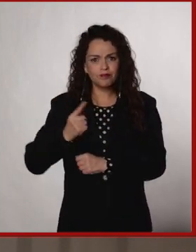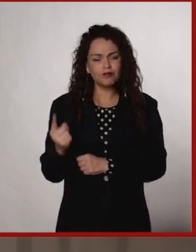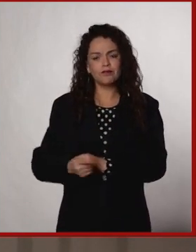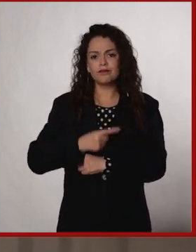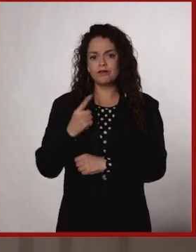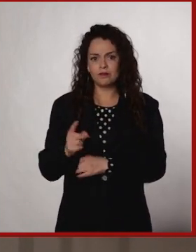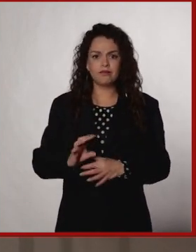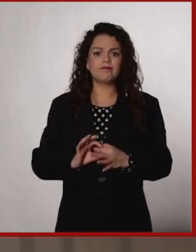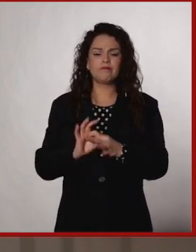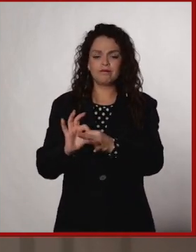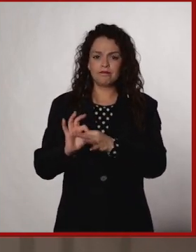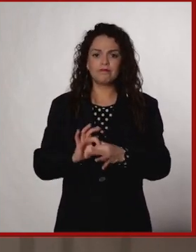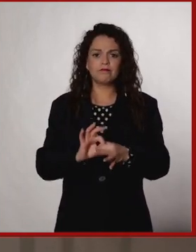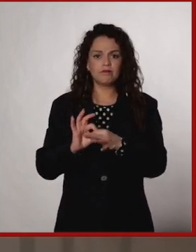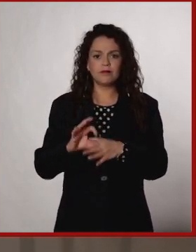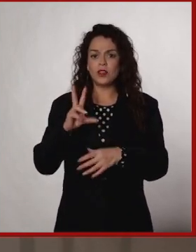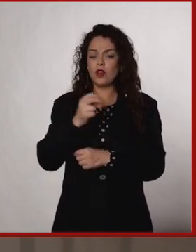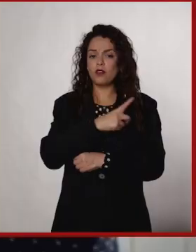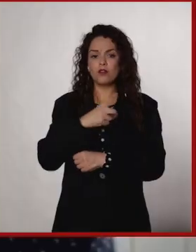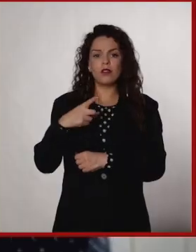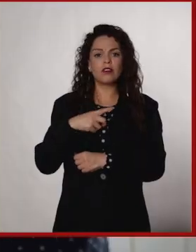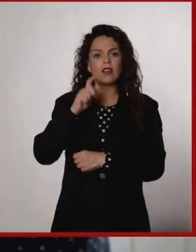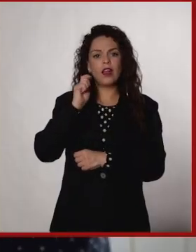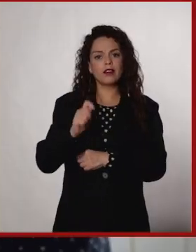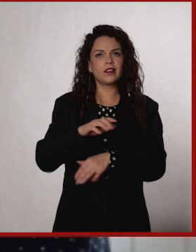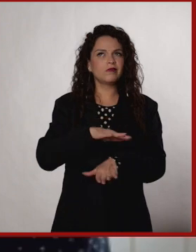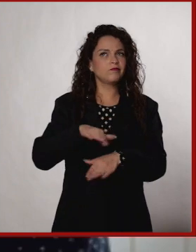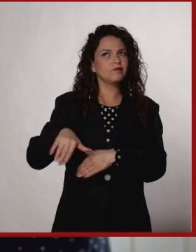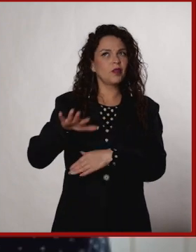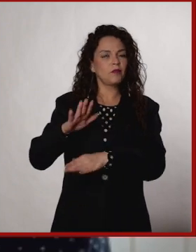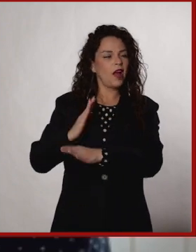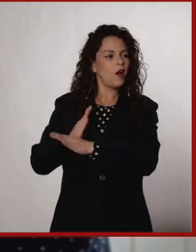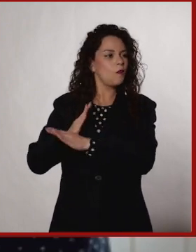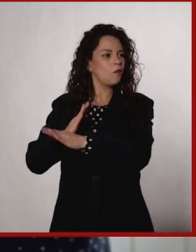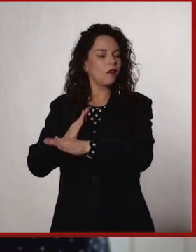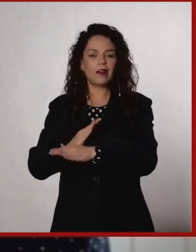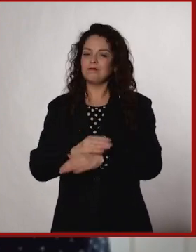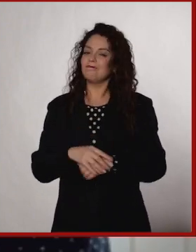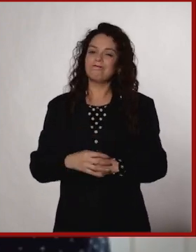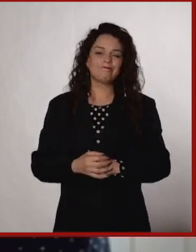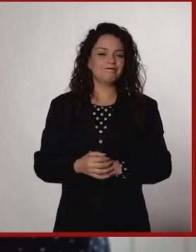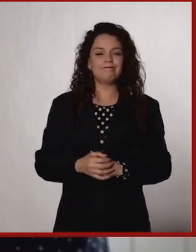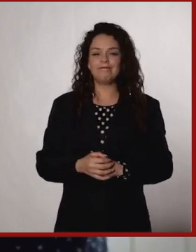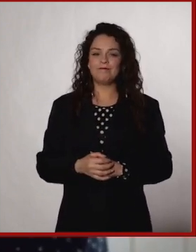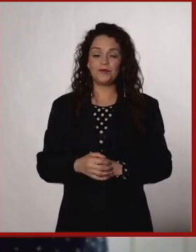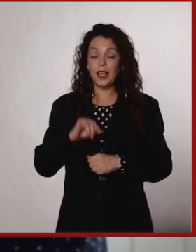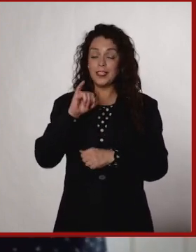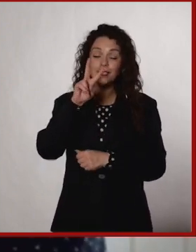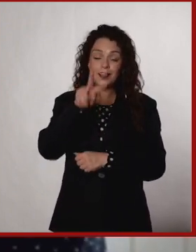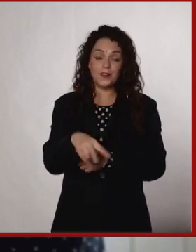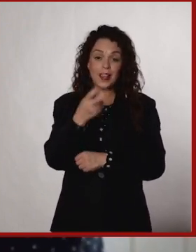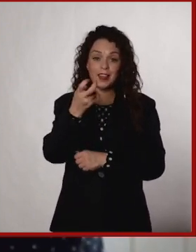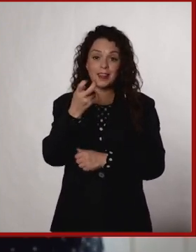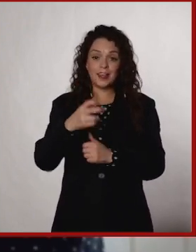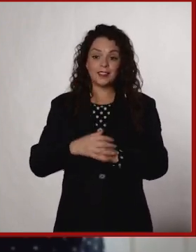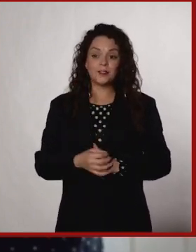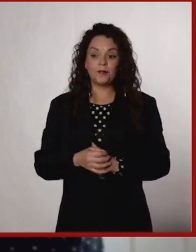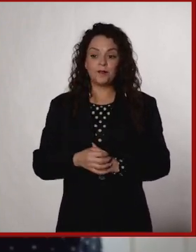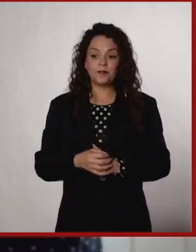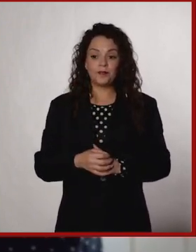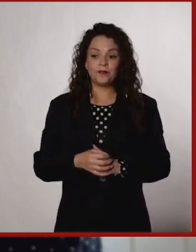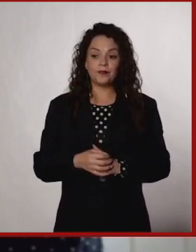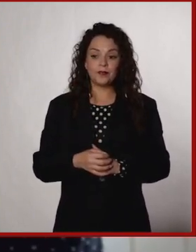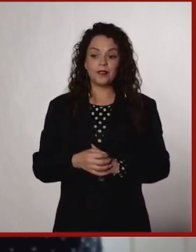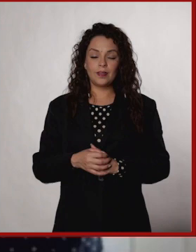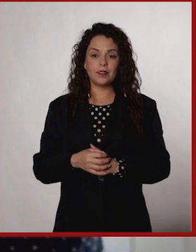tenemos innata, ¿no? Dejar de hacerla como tratar de bloquearlo. Sí, sí, sí, sí. Creo que